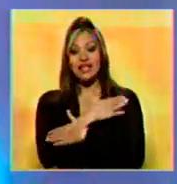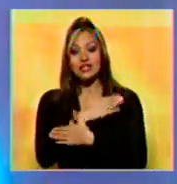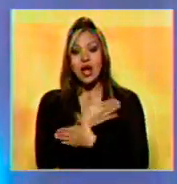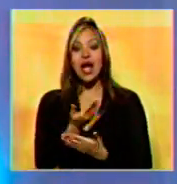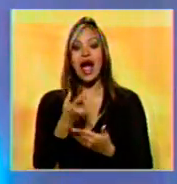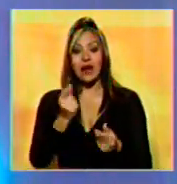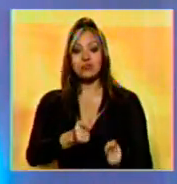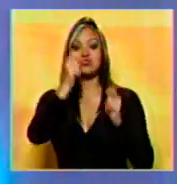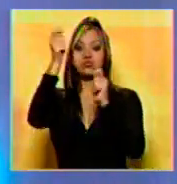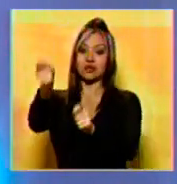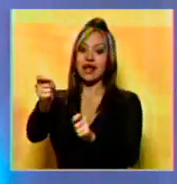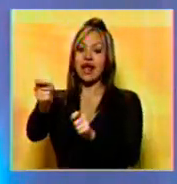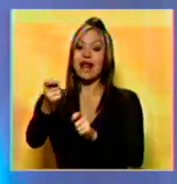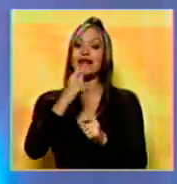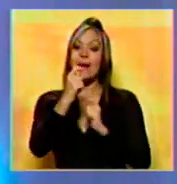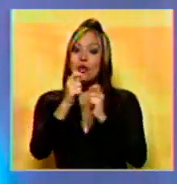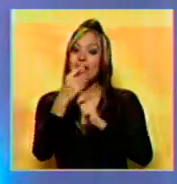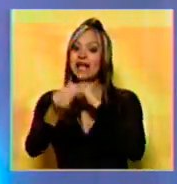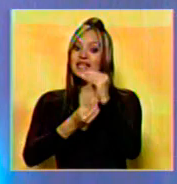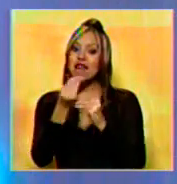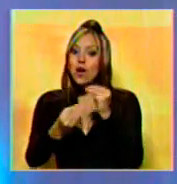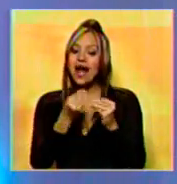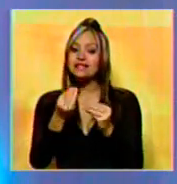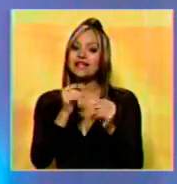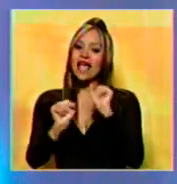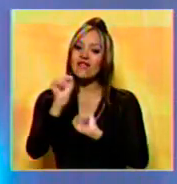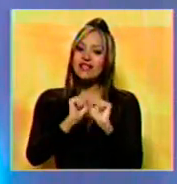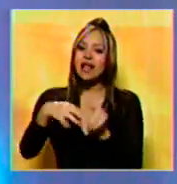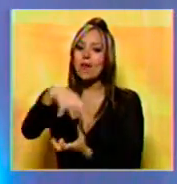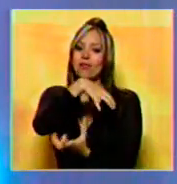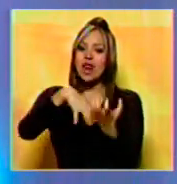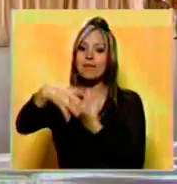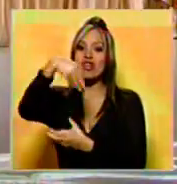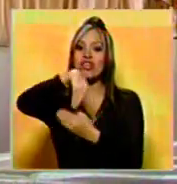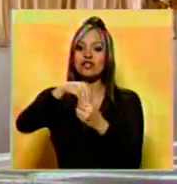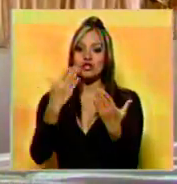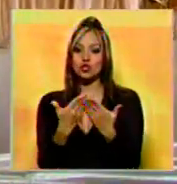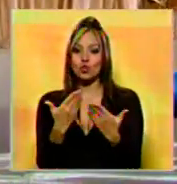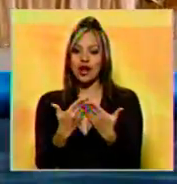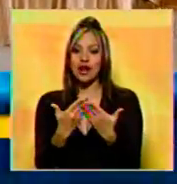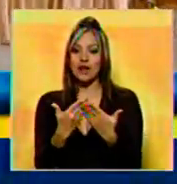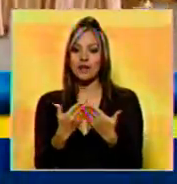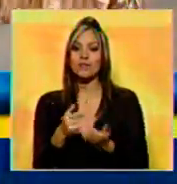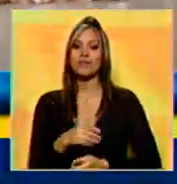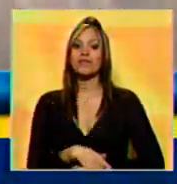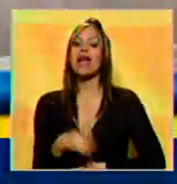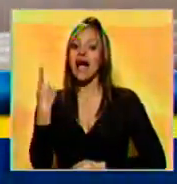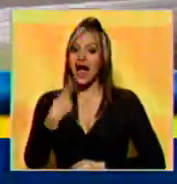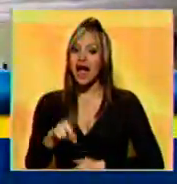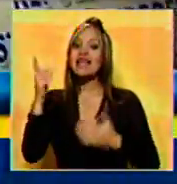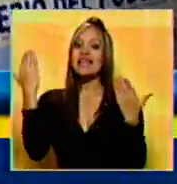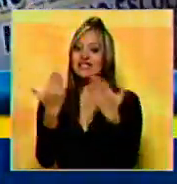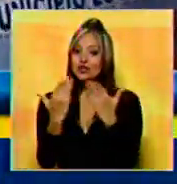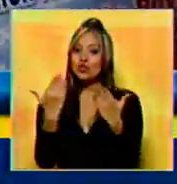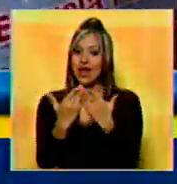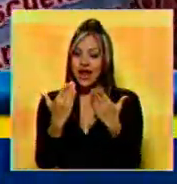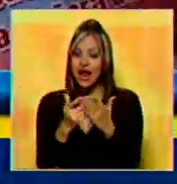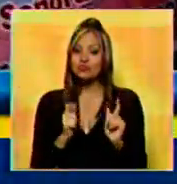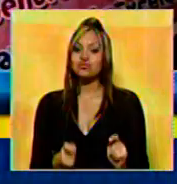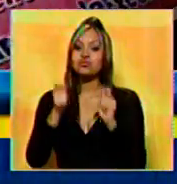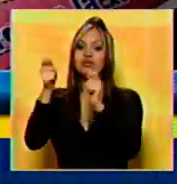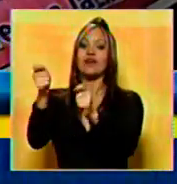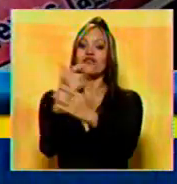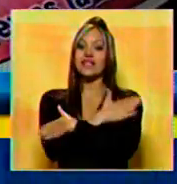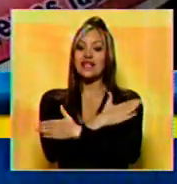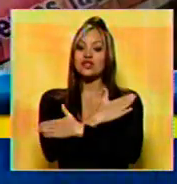recibió condecoraciones por los reportajes que realizó para evitar la violencia en las escuelas. La unidad educativa Nuestra Señora del Valle otorgó